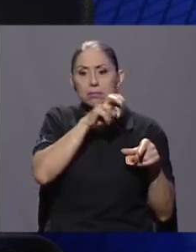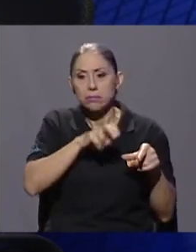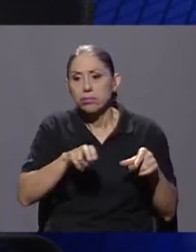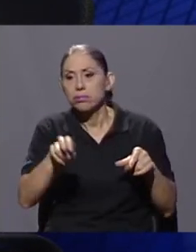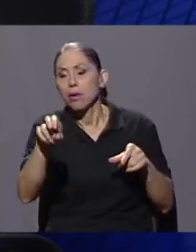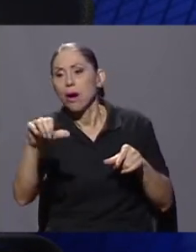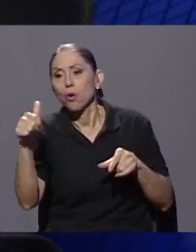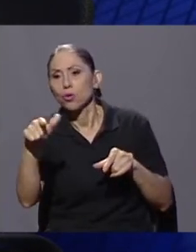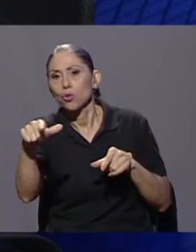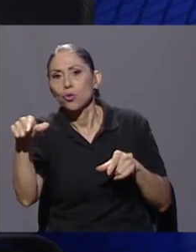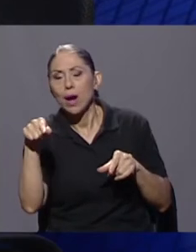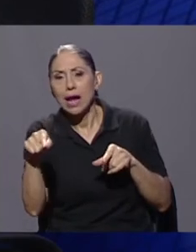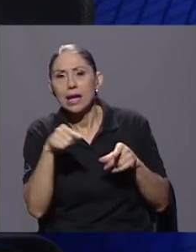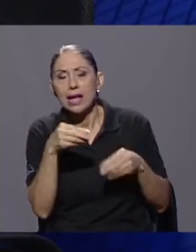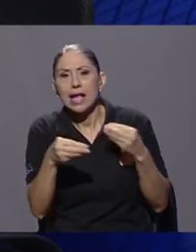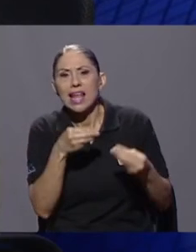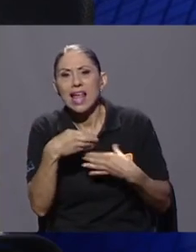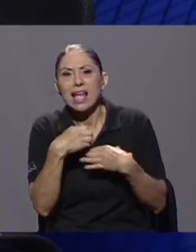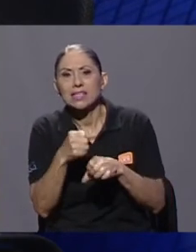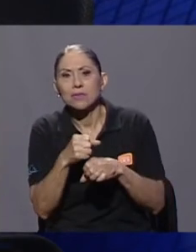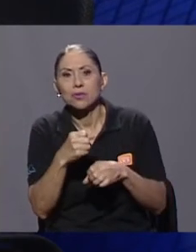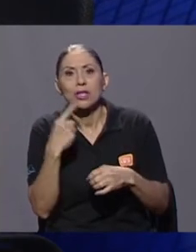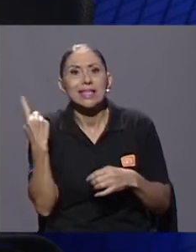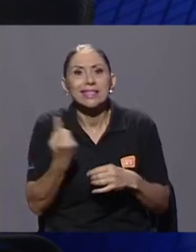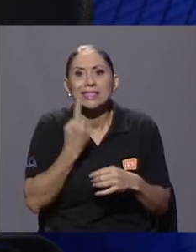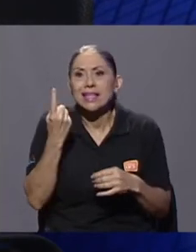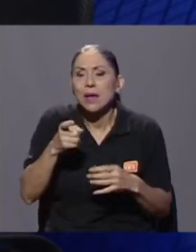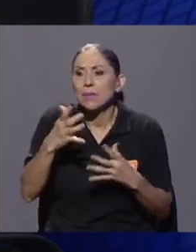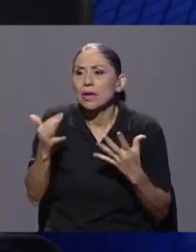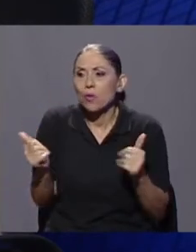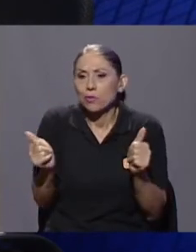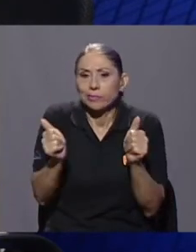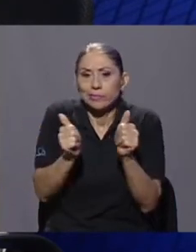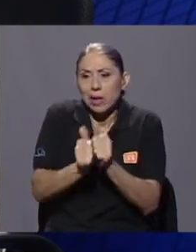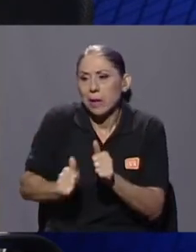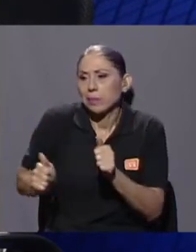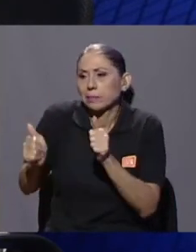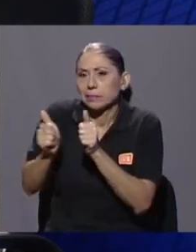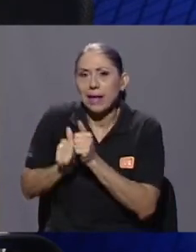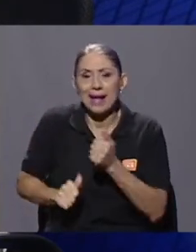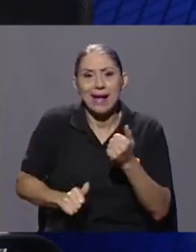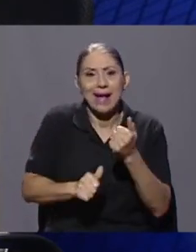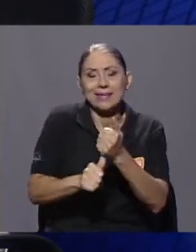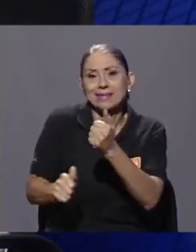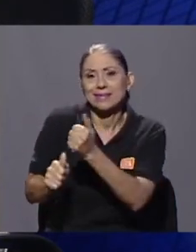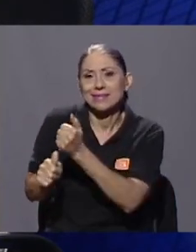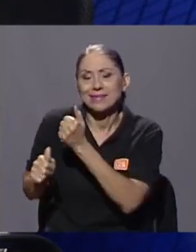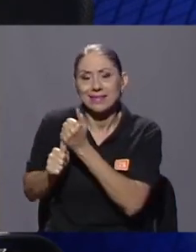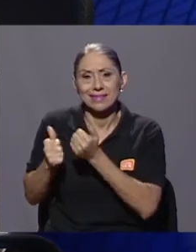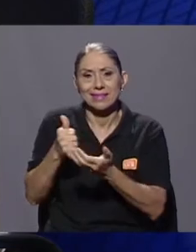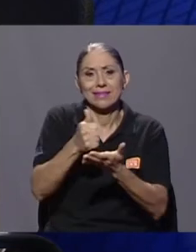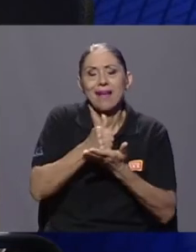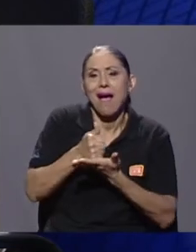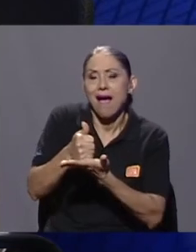esas asistencias, esas ayudas, esos grupos. Y